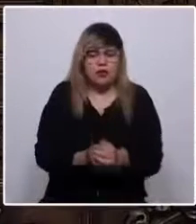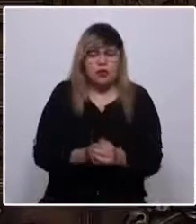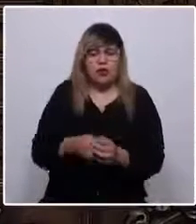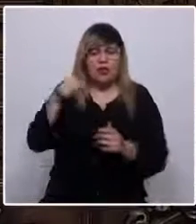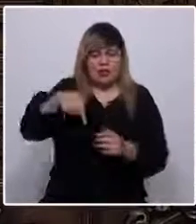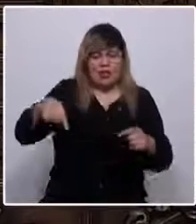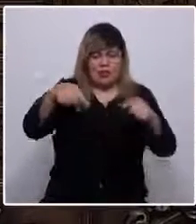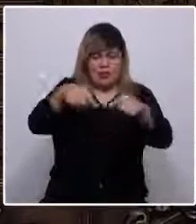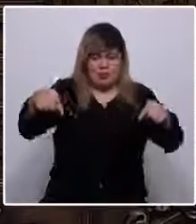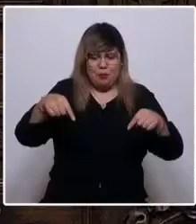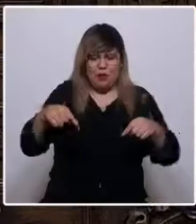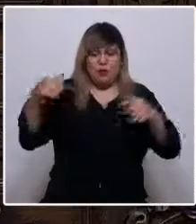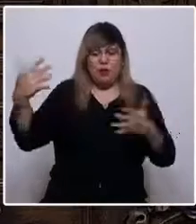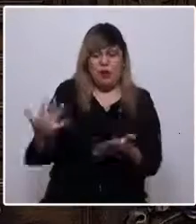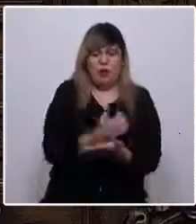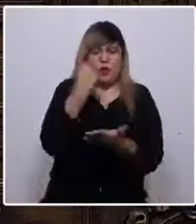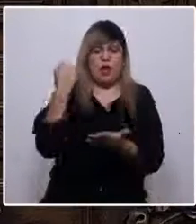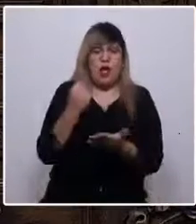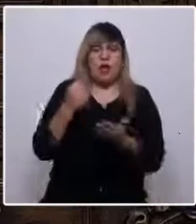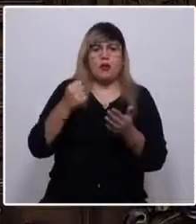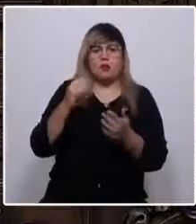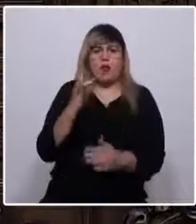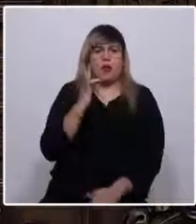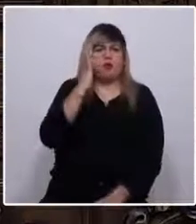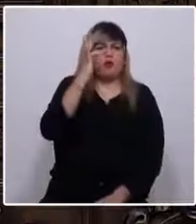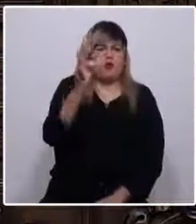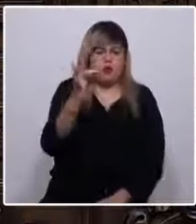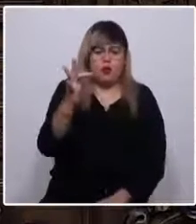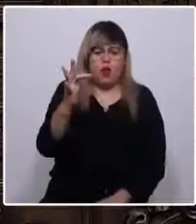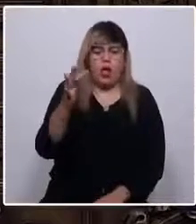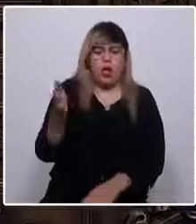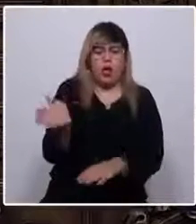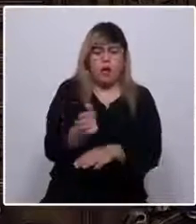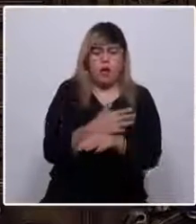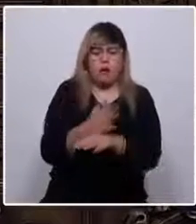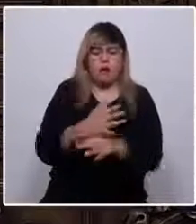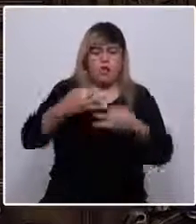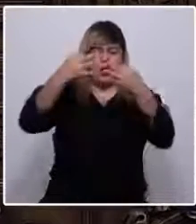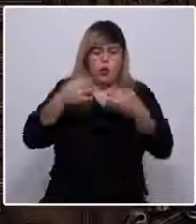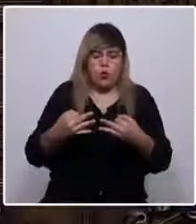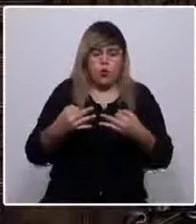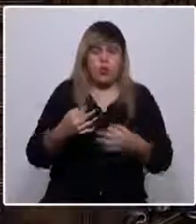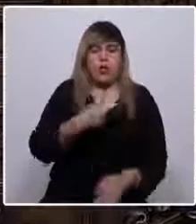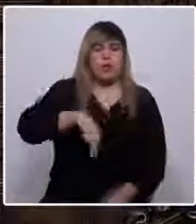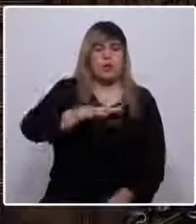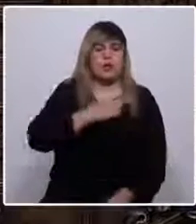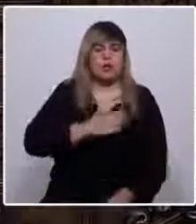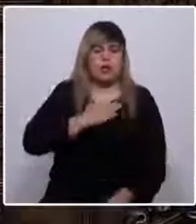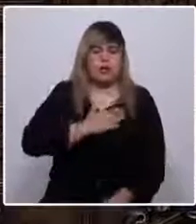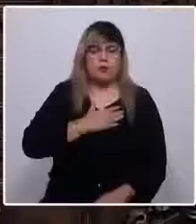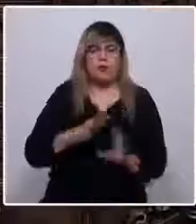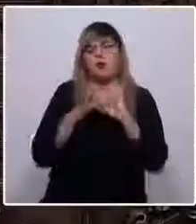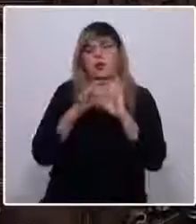espacio lo logrado, caminando hacia una patria justa y fraterna que todos deseamos. Muchas gracias.